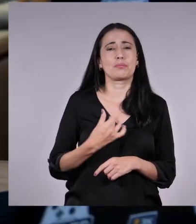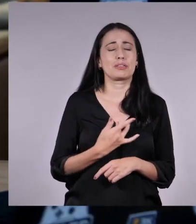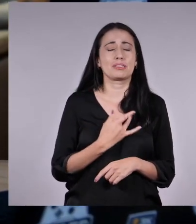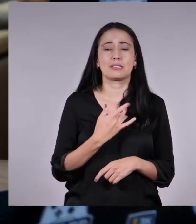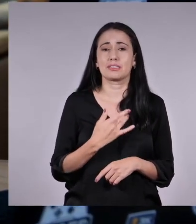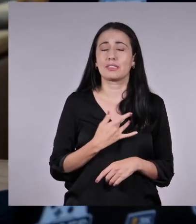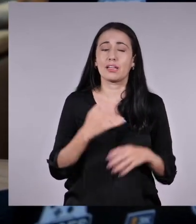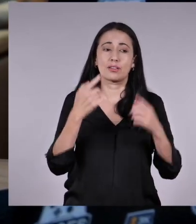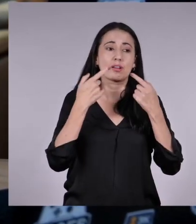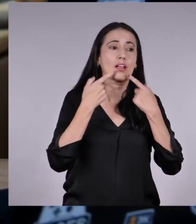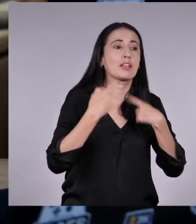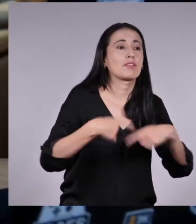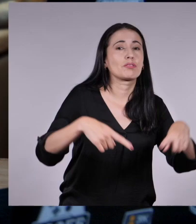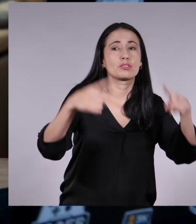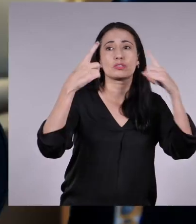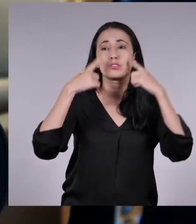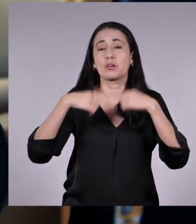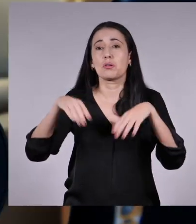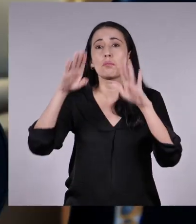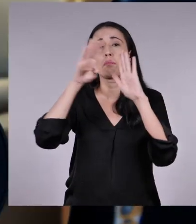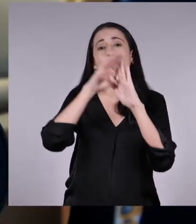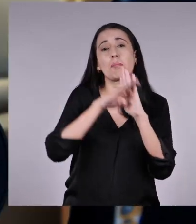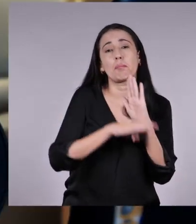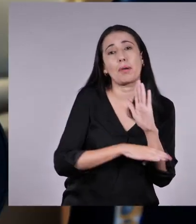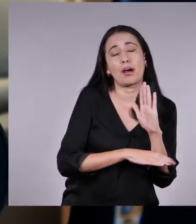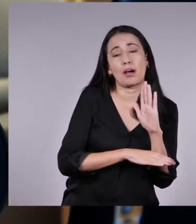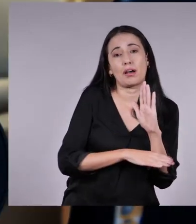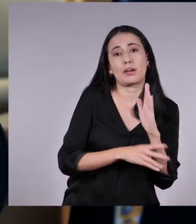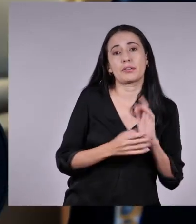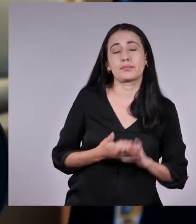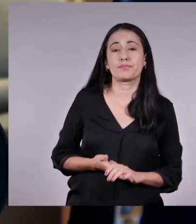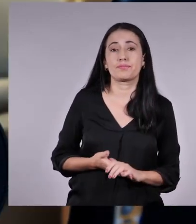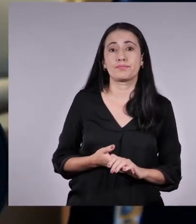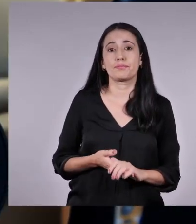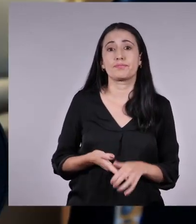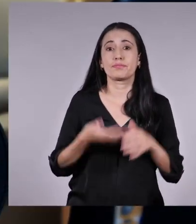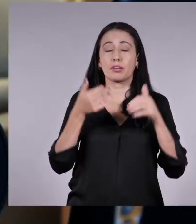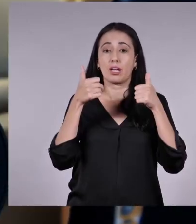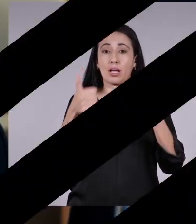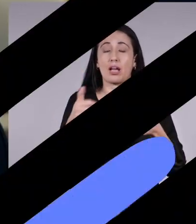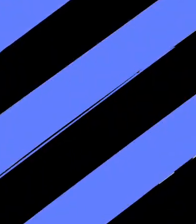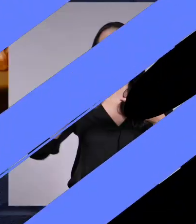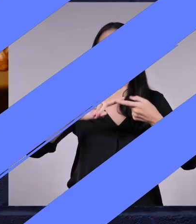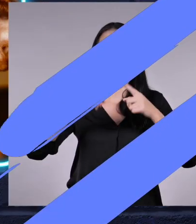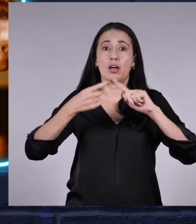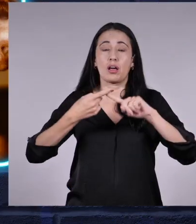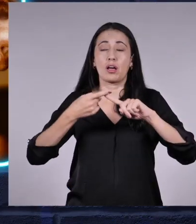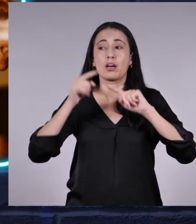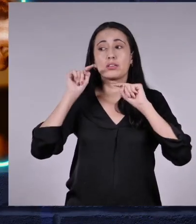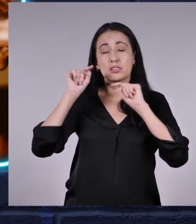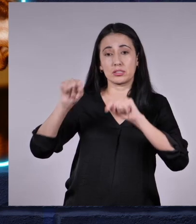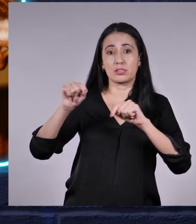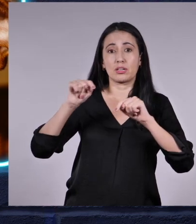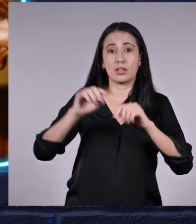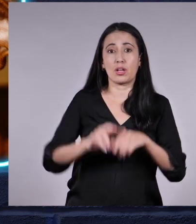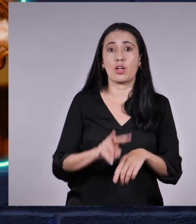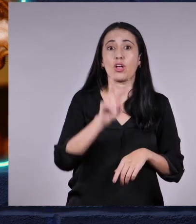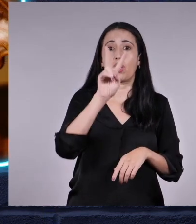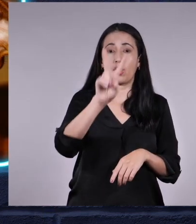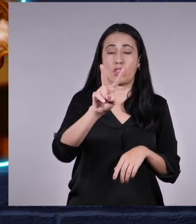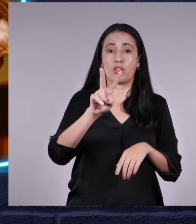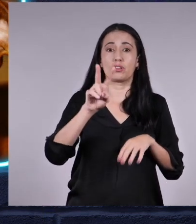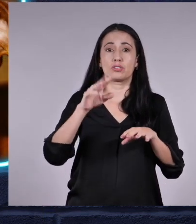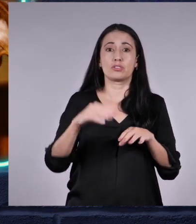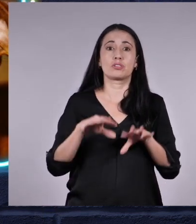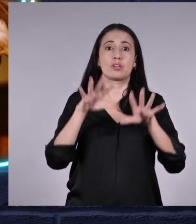con la repercusión que ha tenido. Por ejemplo, a alguien que sí le fue bien fue a mi pana Kevin Flow, que pudo adoptar dos perritos